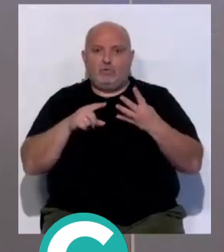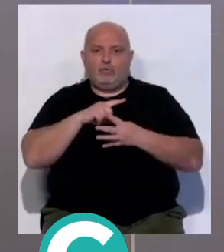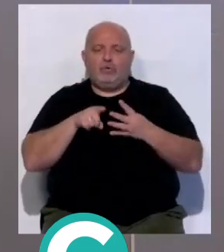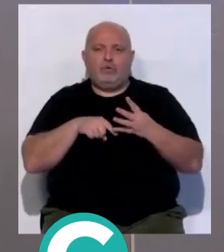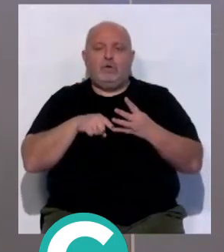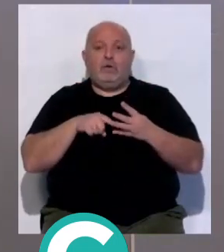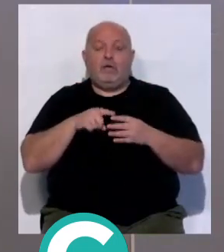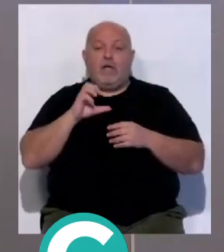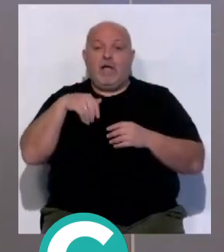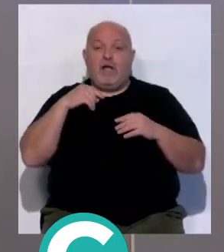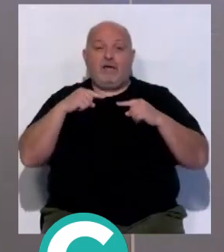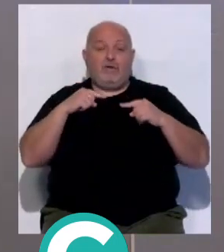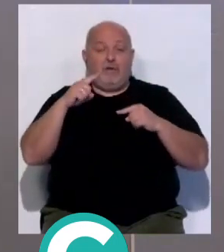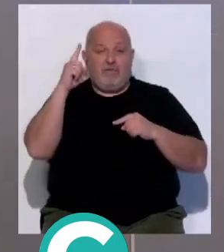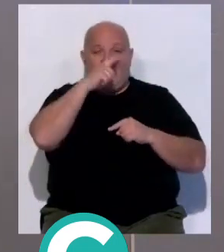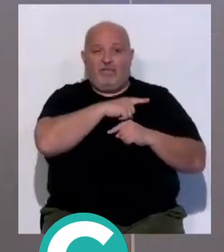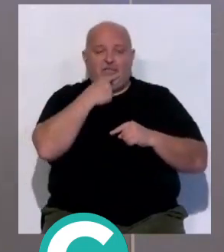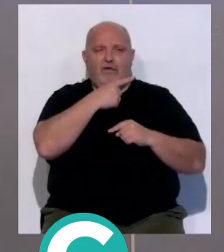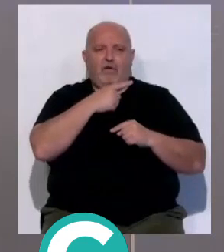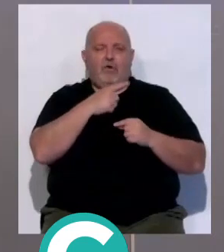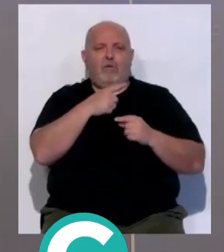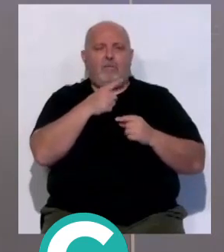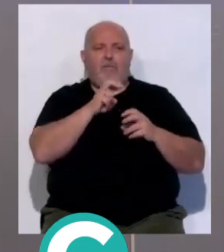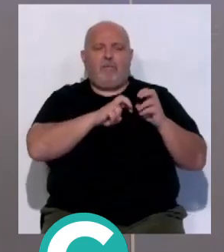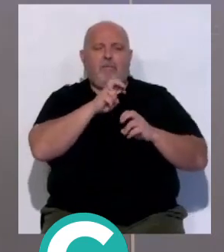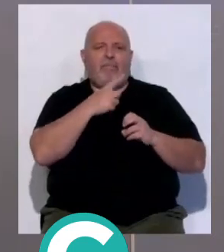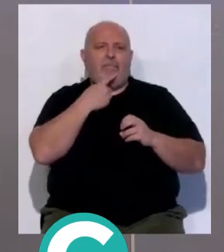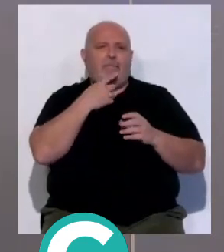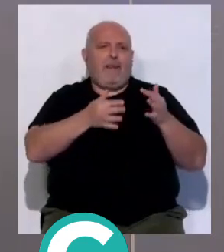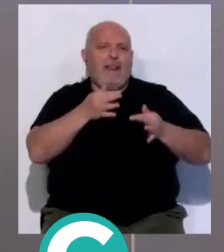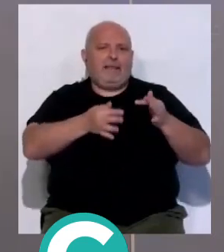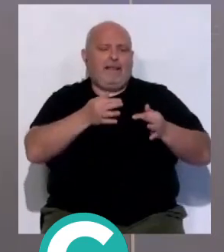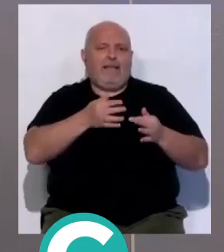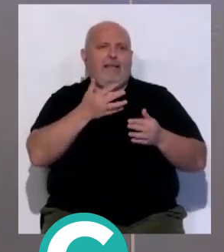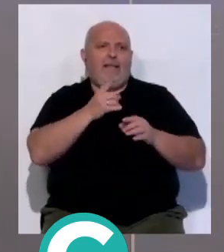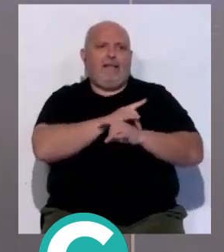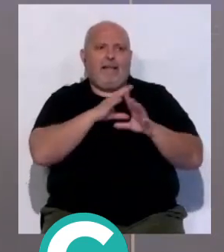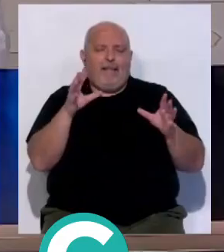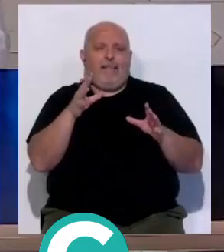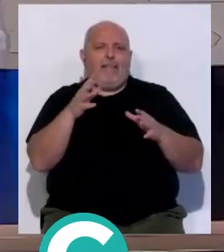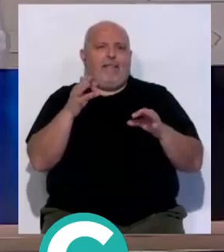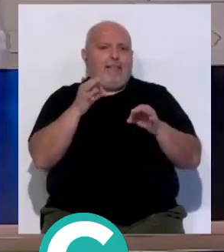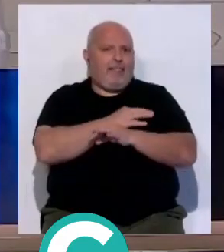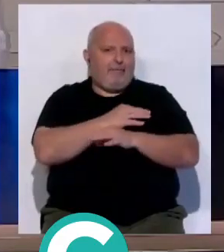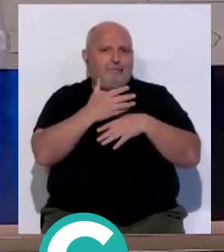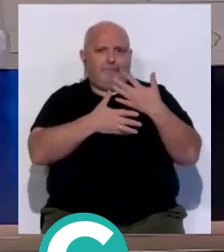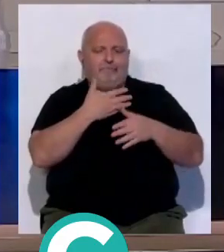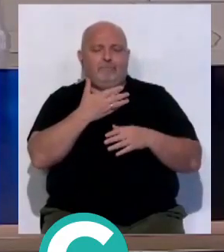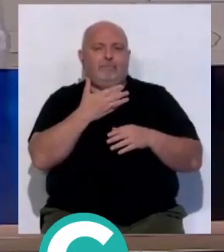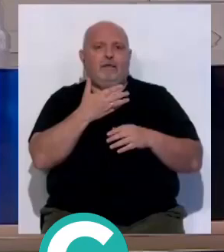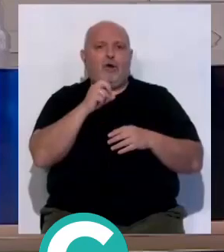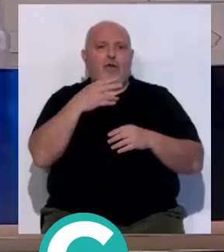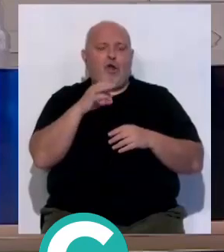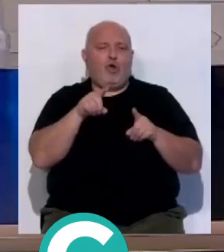Cuando Ancelotti dijo que los árbitros no habían cobrado un penalti, no habían pitado un penalti, y que estaba claro que se habían equivocado, como